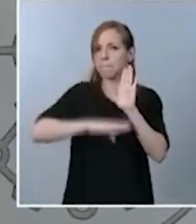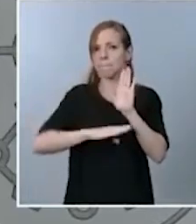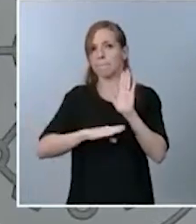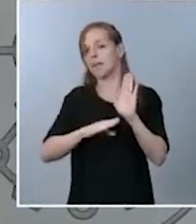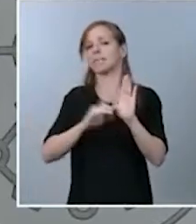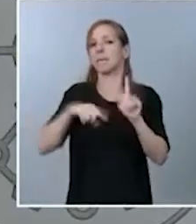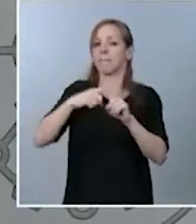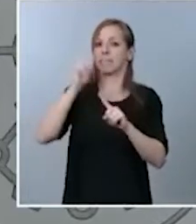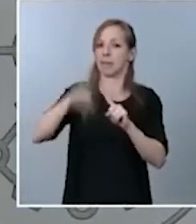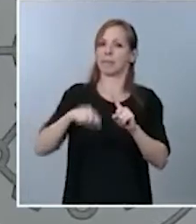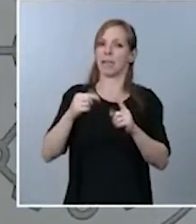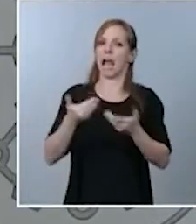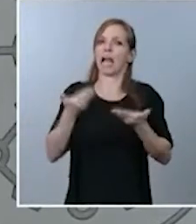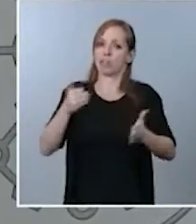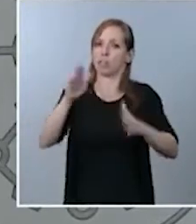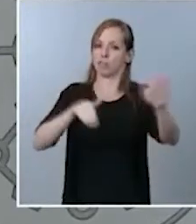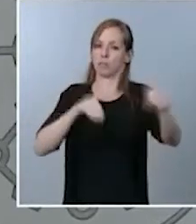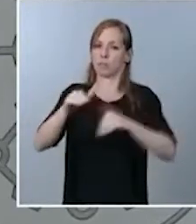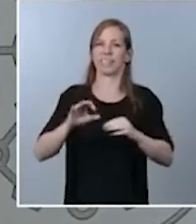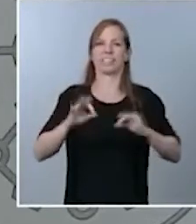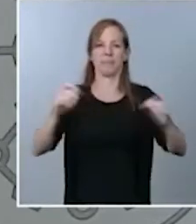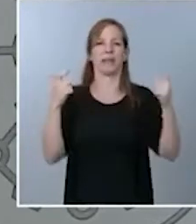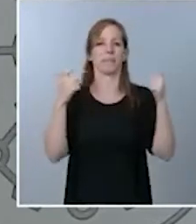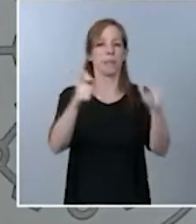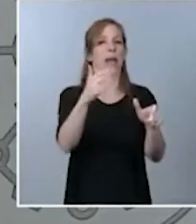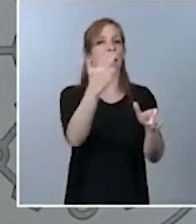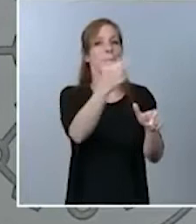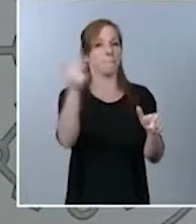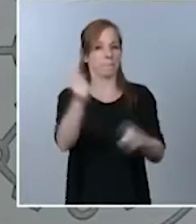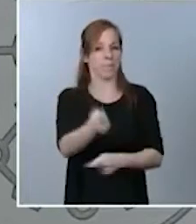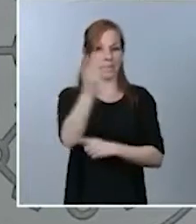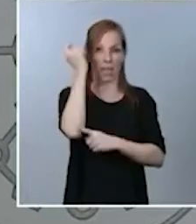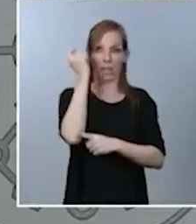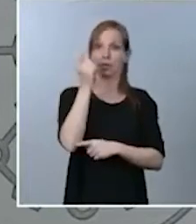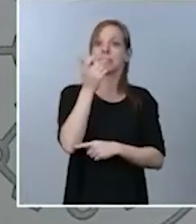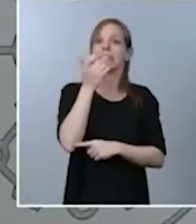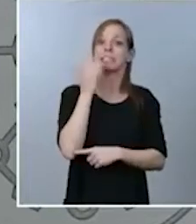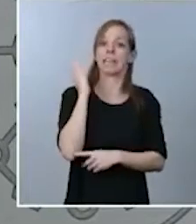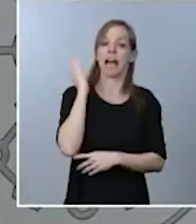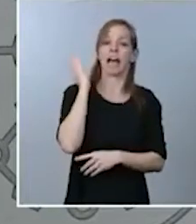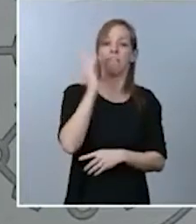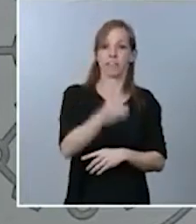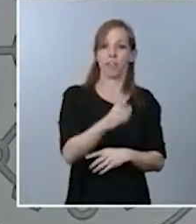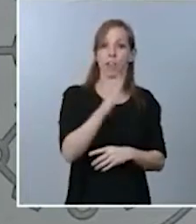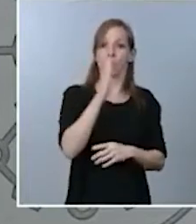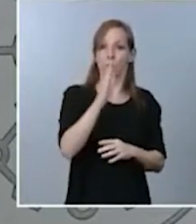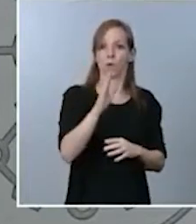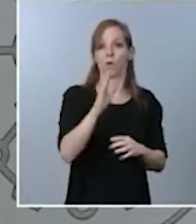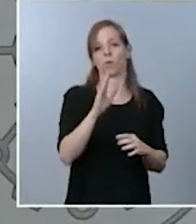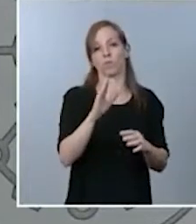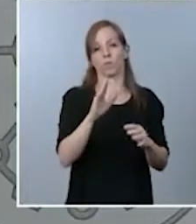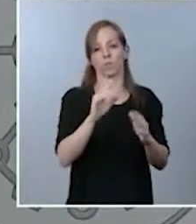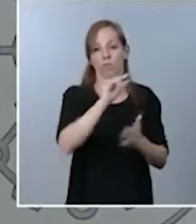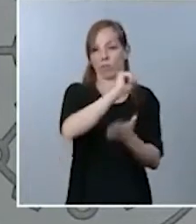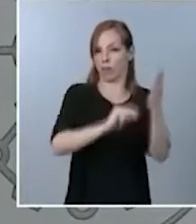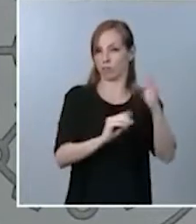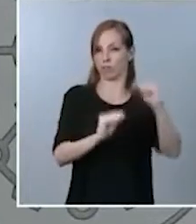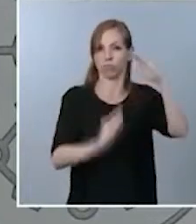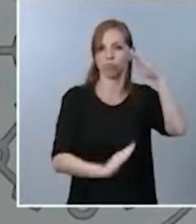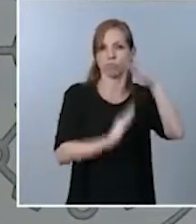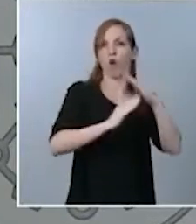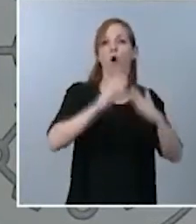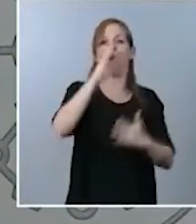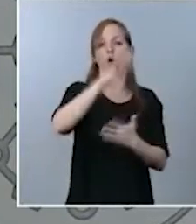para pescadores que hayan sido afectados por procedimientos de suspensión de contratos o de reducción de jornada.